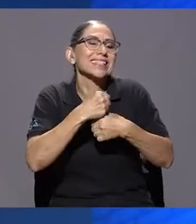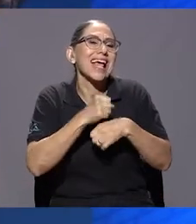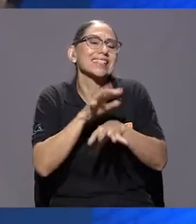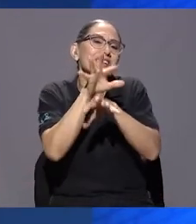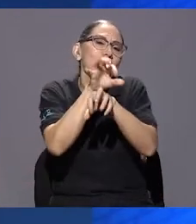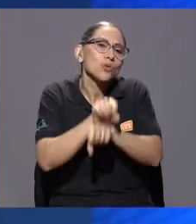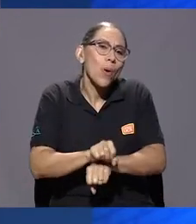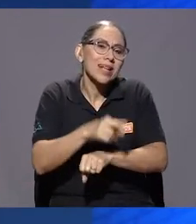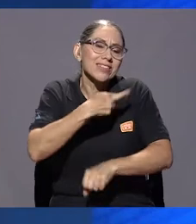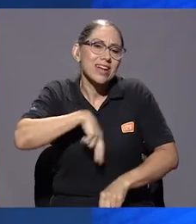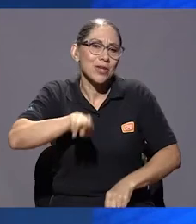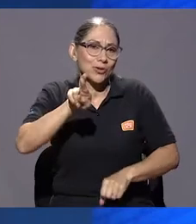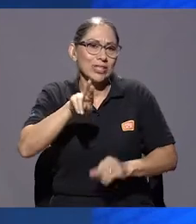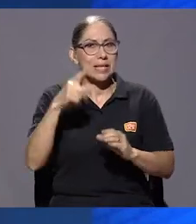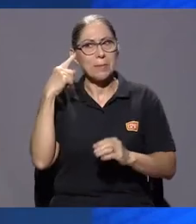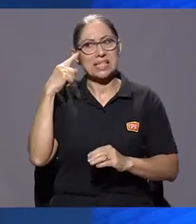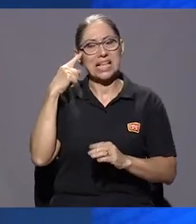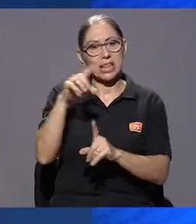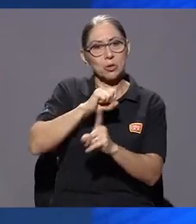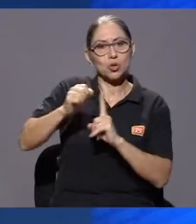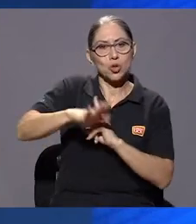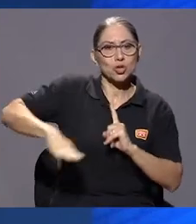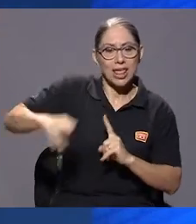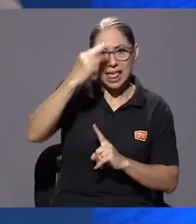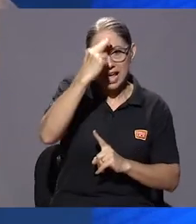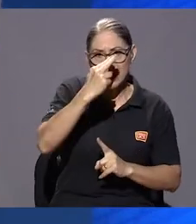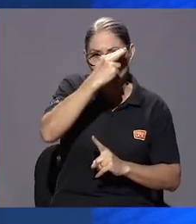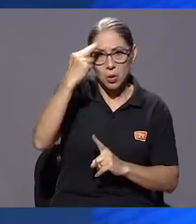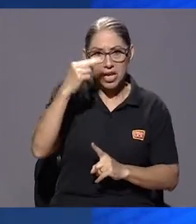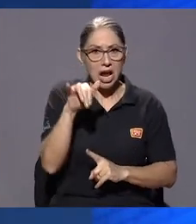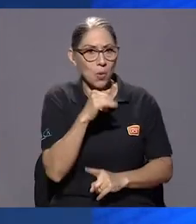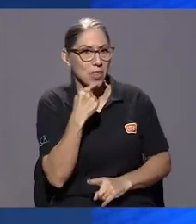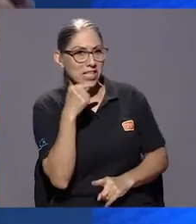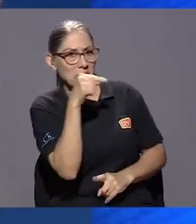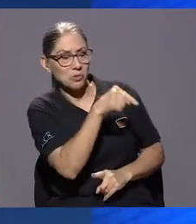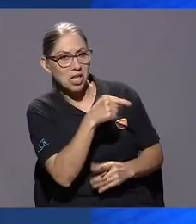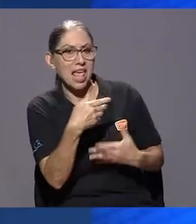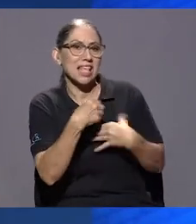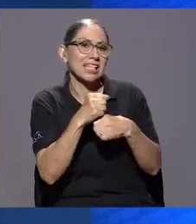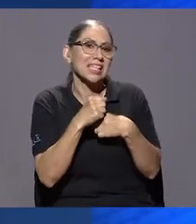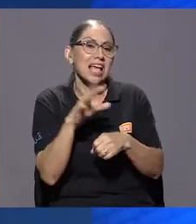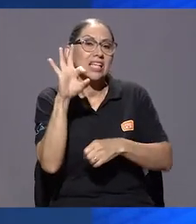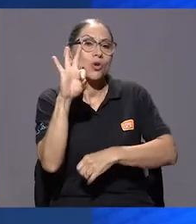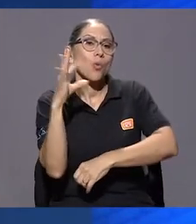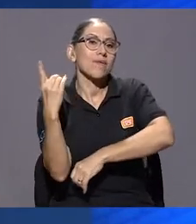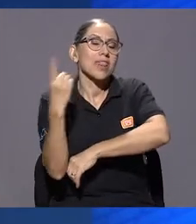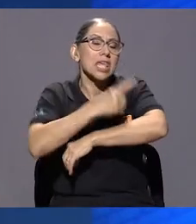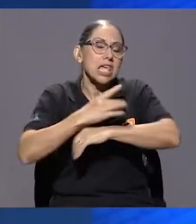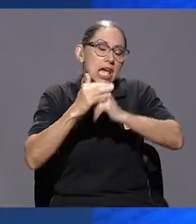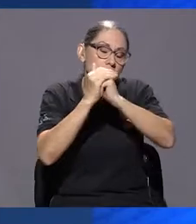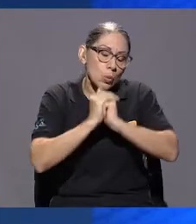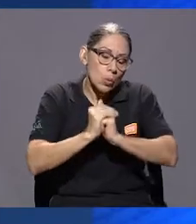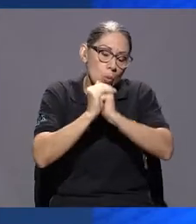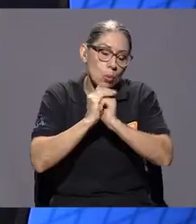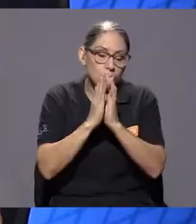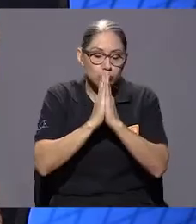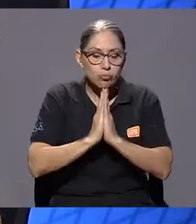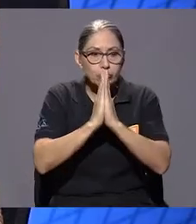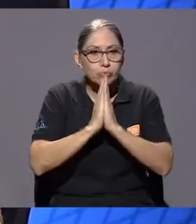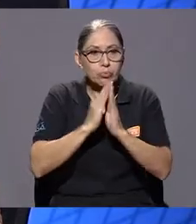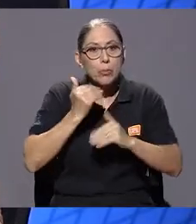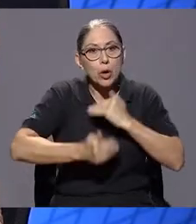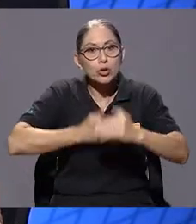bueno, pensando en una sociedad católica, en donde decías el novenario y todos esos procesos que ayudan al duelo? Claro.